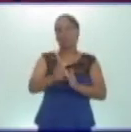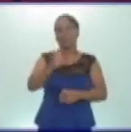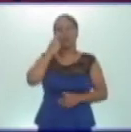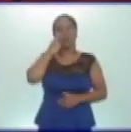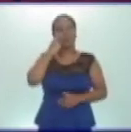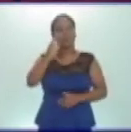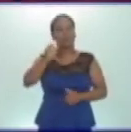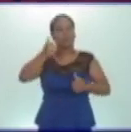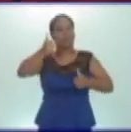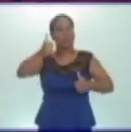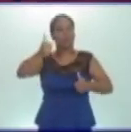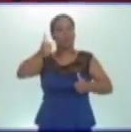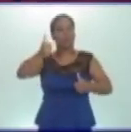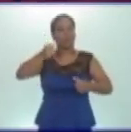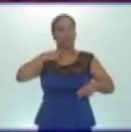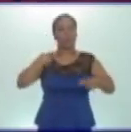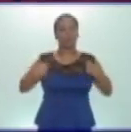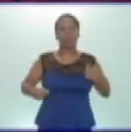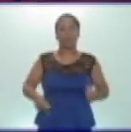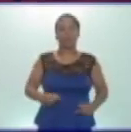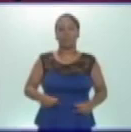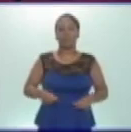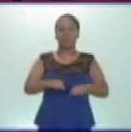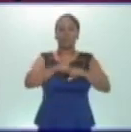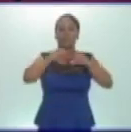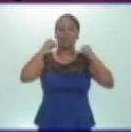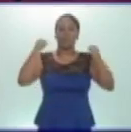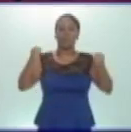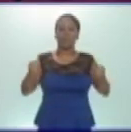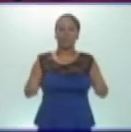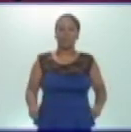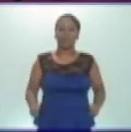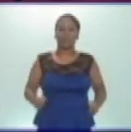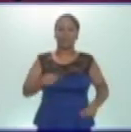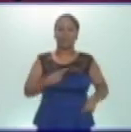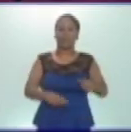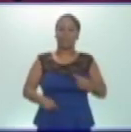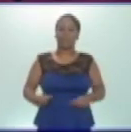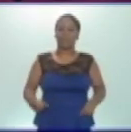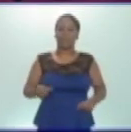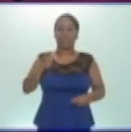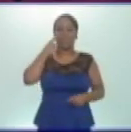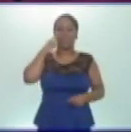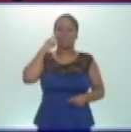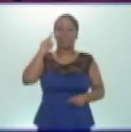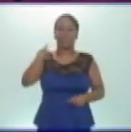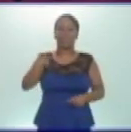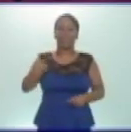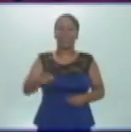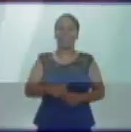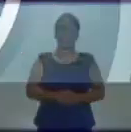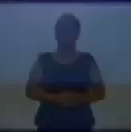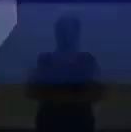nuestros órganos del sistema de órganos. Veamos entonces, nos vemos.